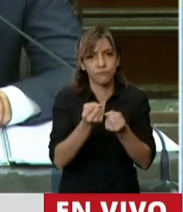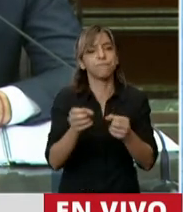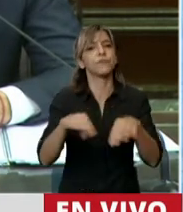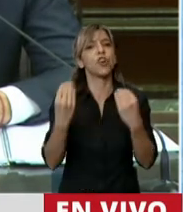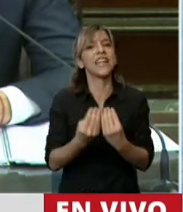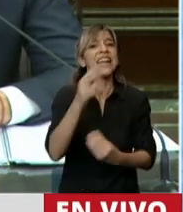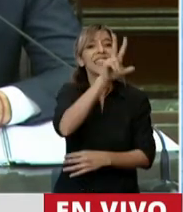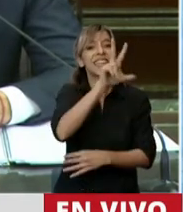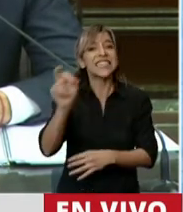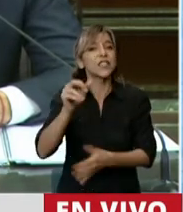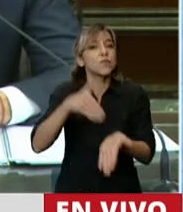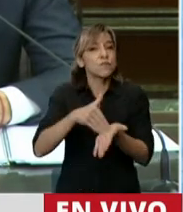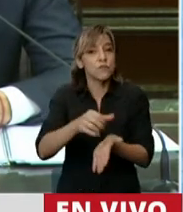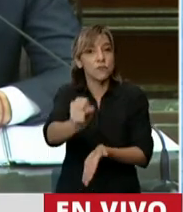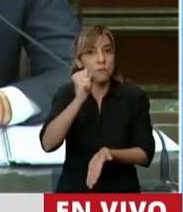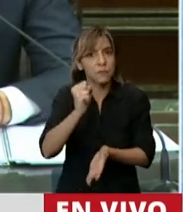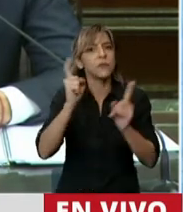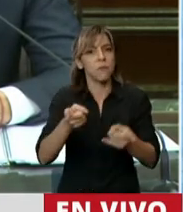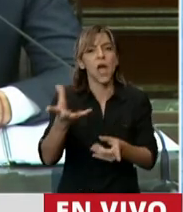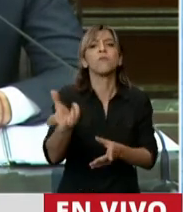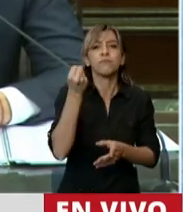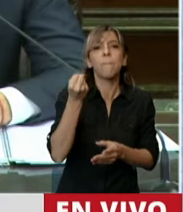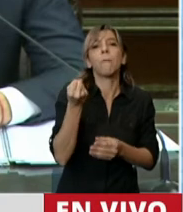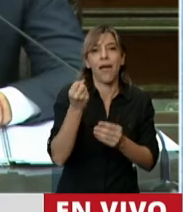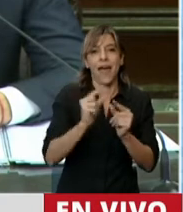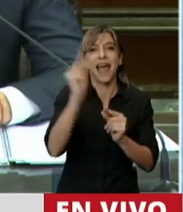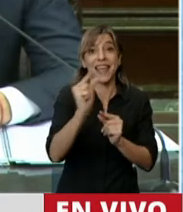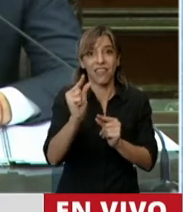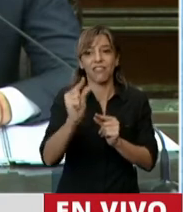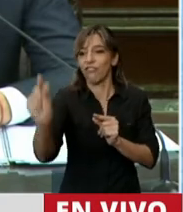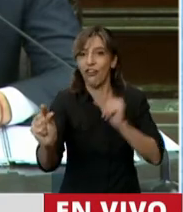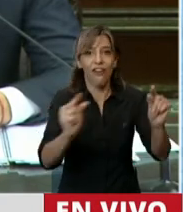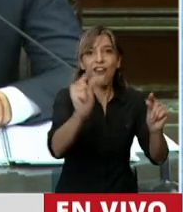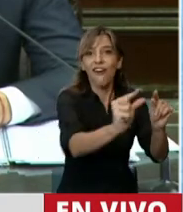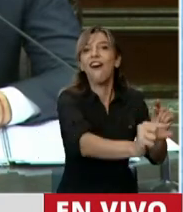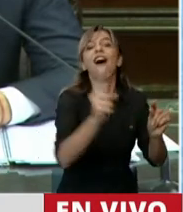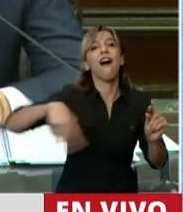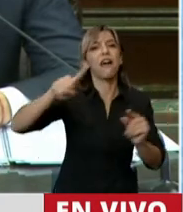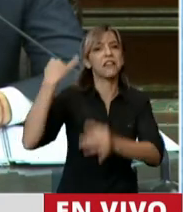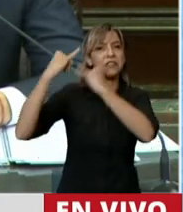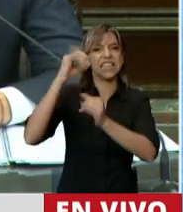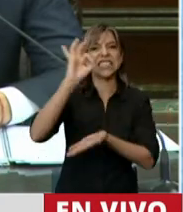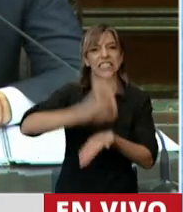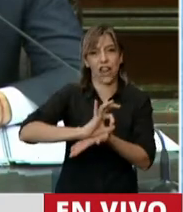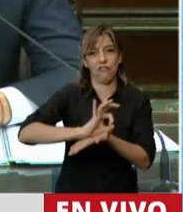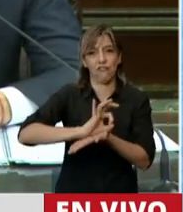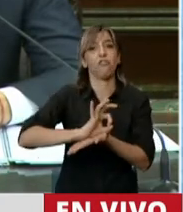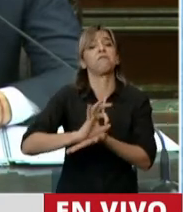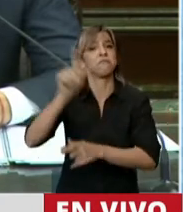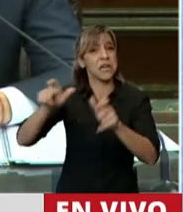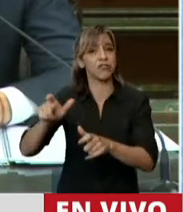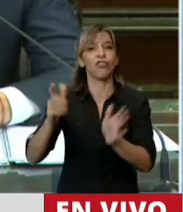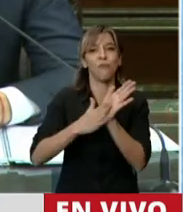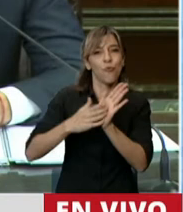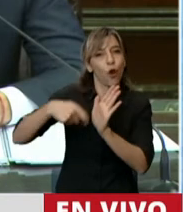de pesos han llegado en créditos a tasa cero para los monotributistas, para los trabajadores